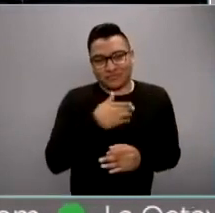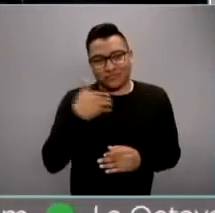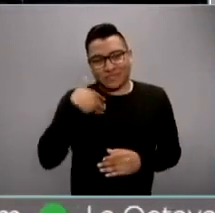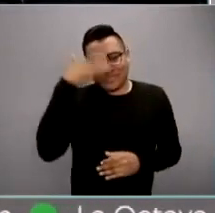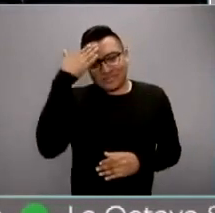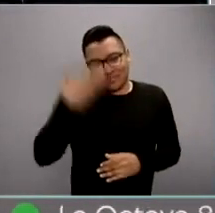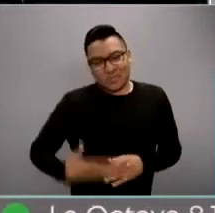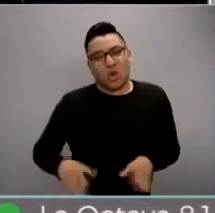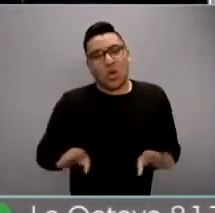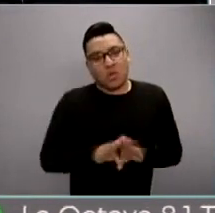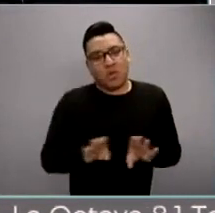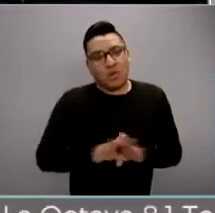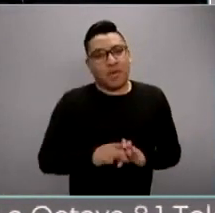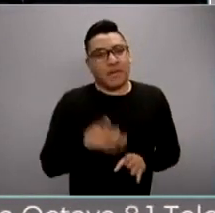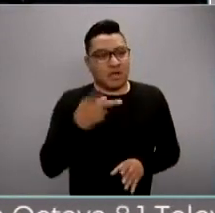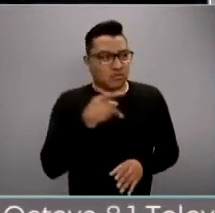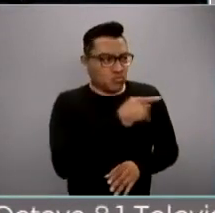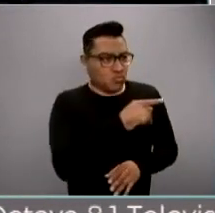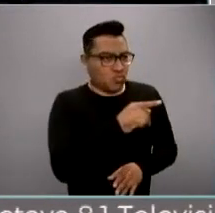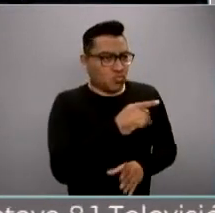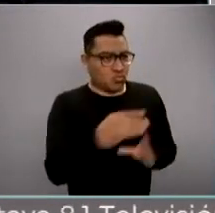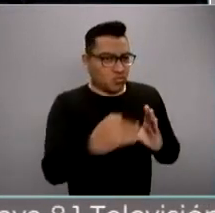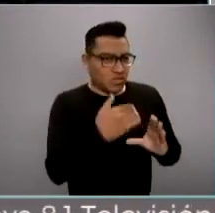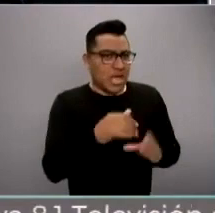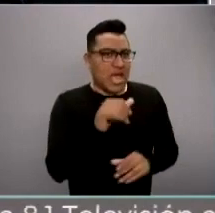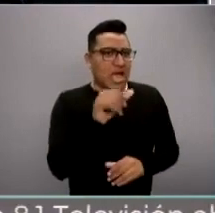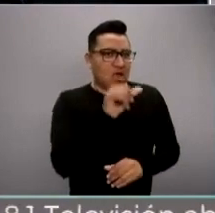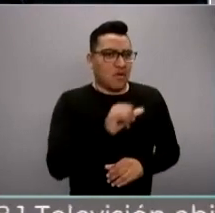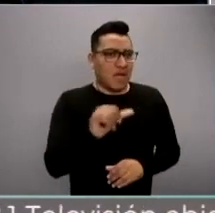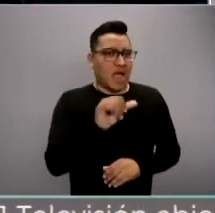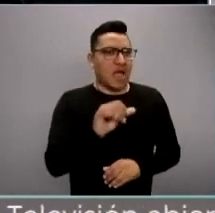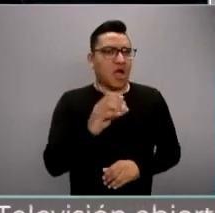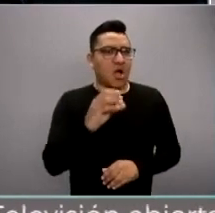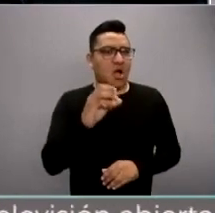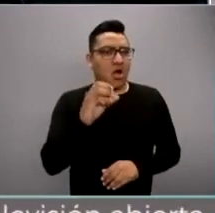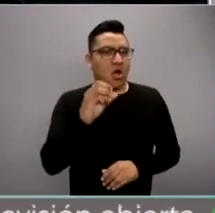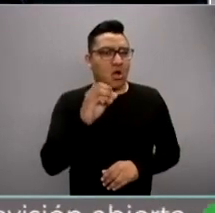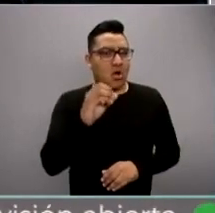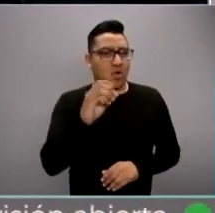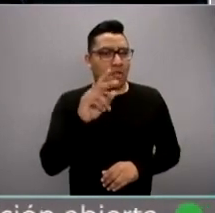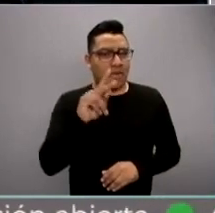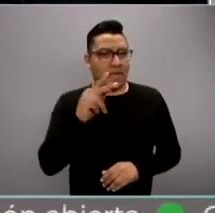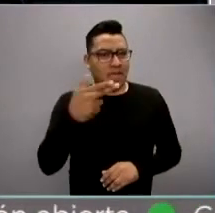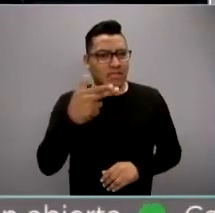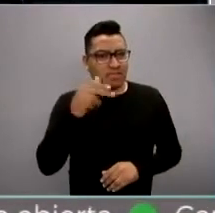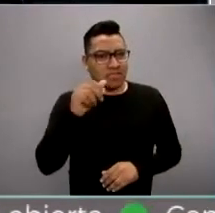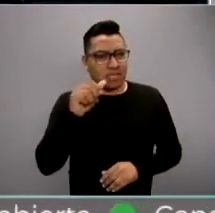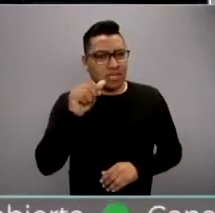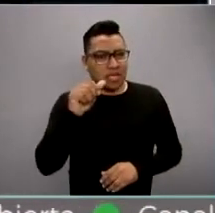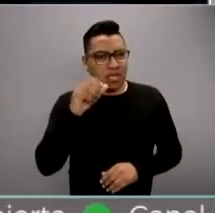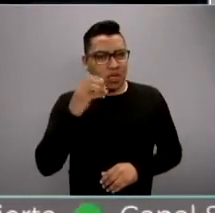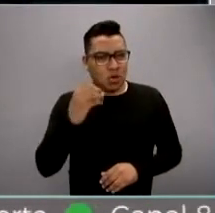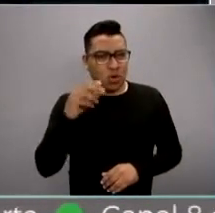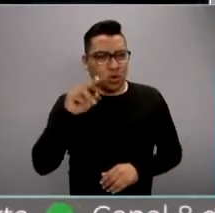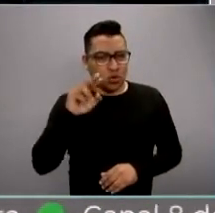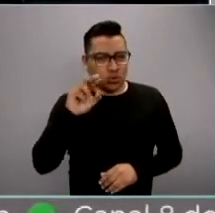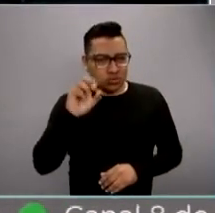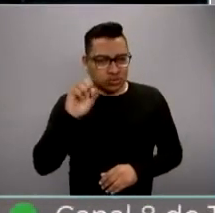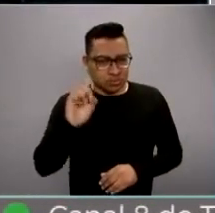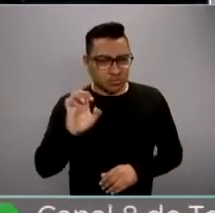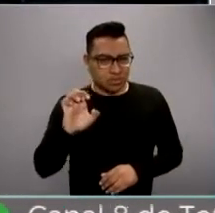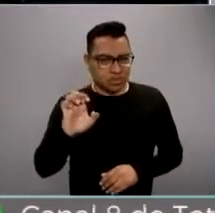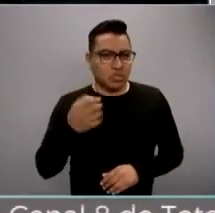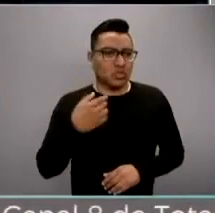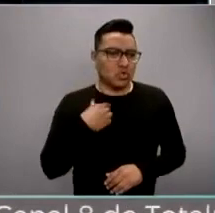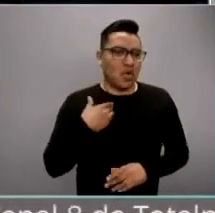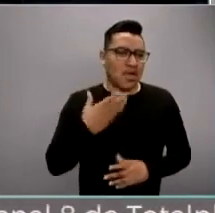podemos tener recomendaciones en tu cuenta, Ofelia, arroba, of course, O-P-H-S-C-O-U-R-S-E. Of course. Yo soy